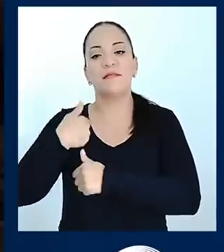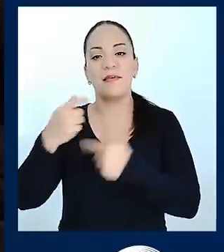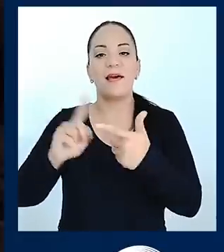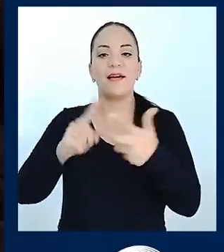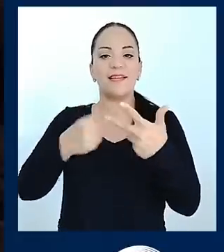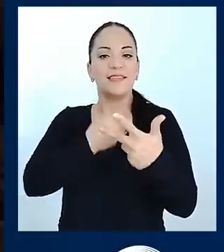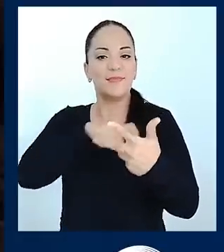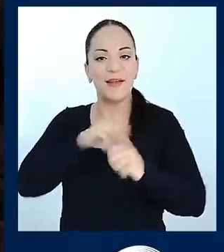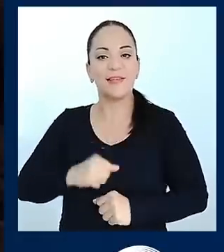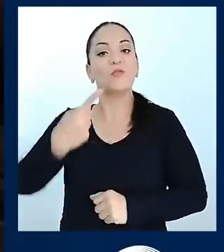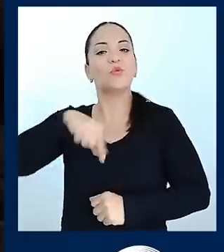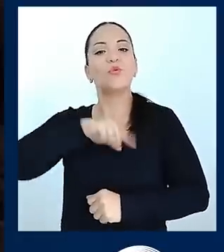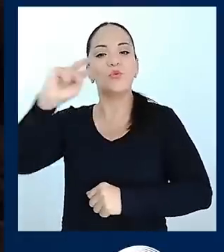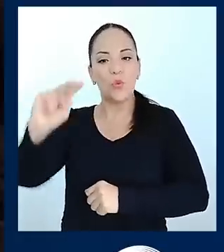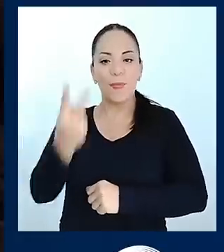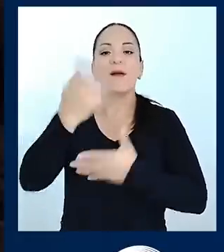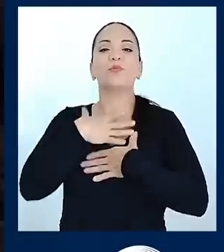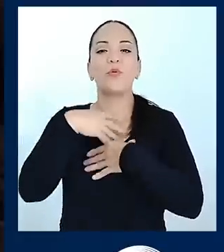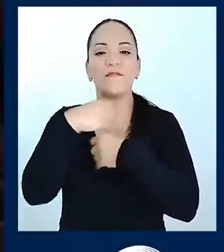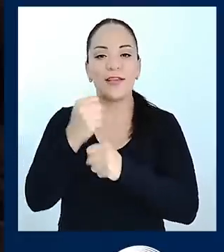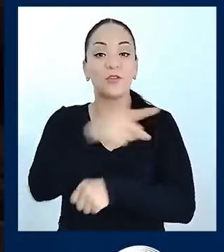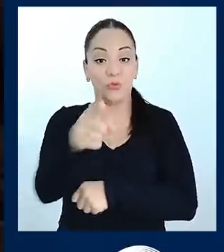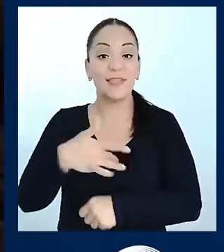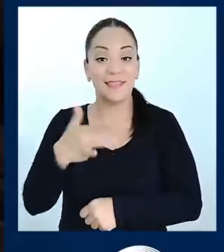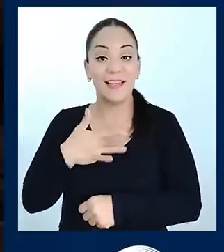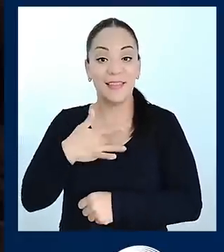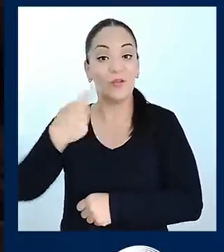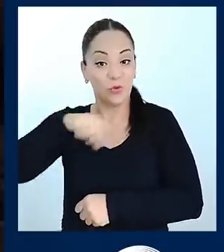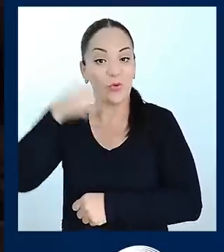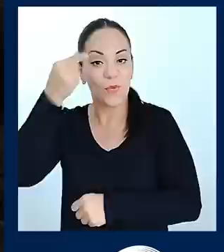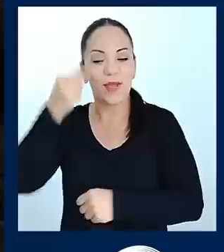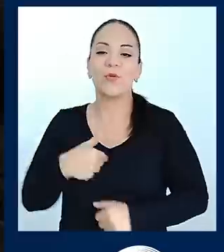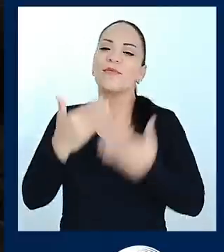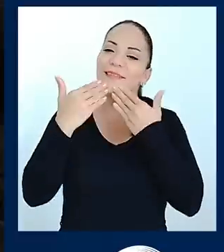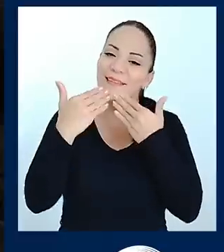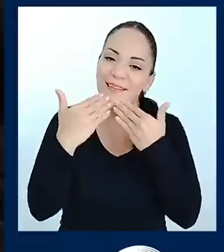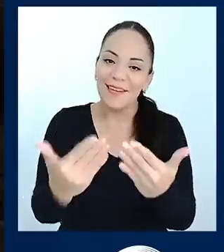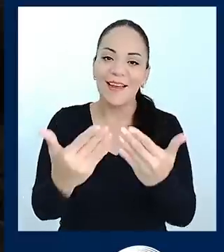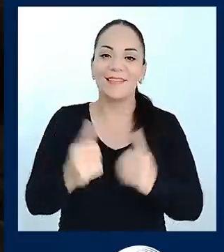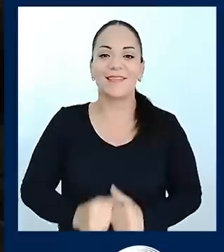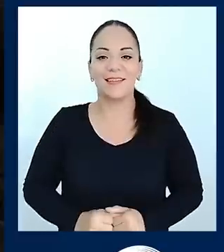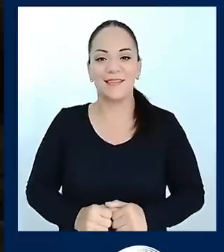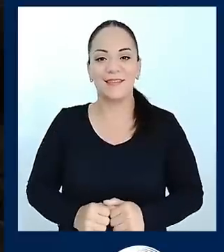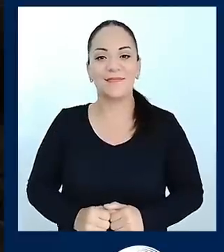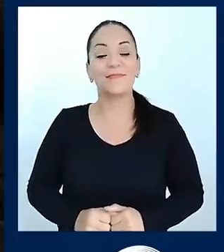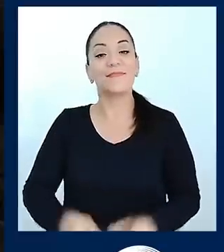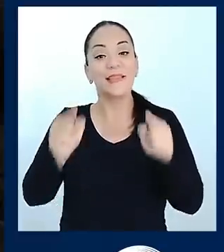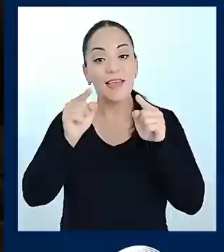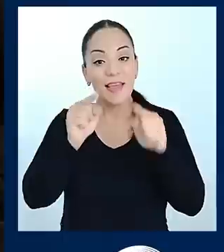la confianza que ustedes tienen en el gobierno. Yo se los agradezco en el alma porque esto significa